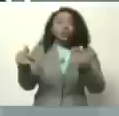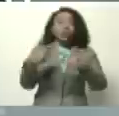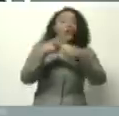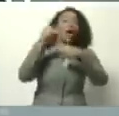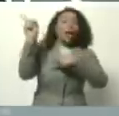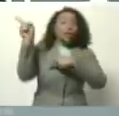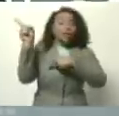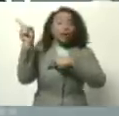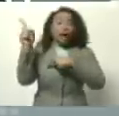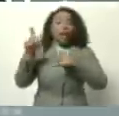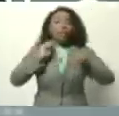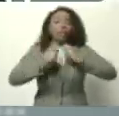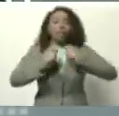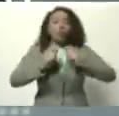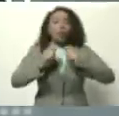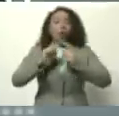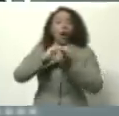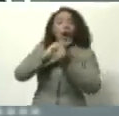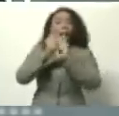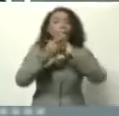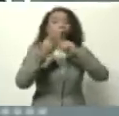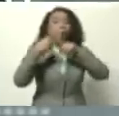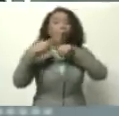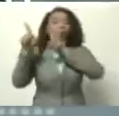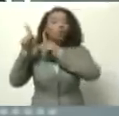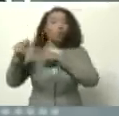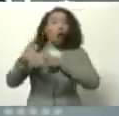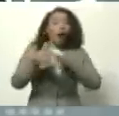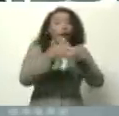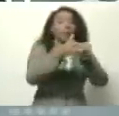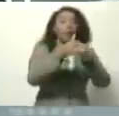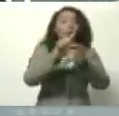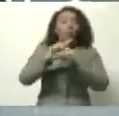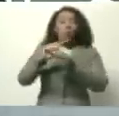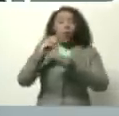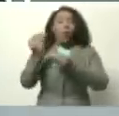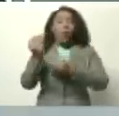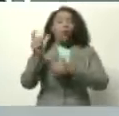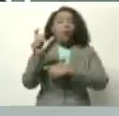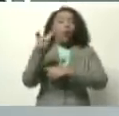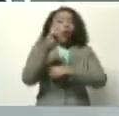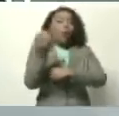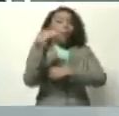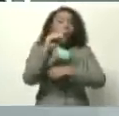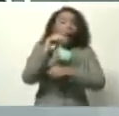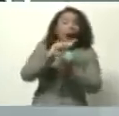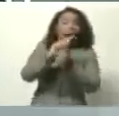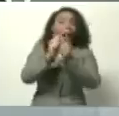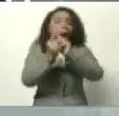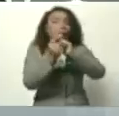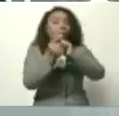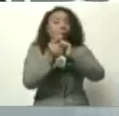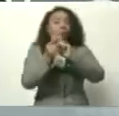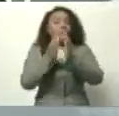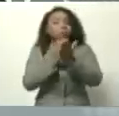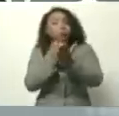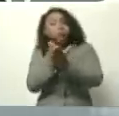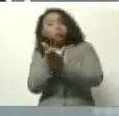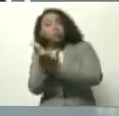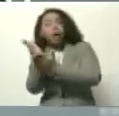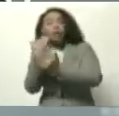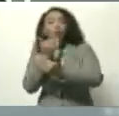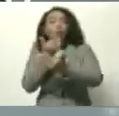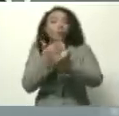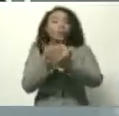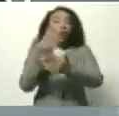recorrido y, bueno, giró unos grados más hacia el norte de nuestras costas, felizmente, y eso ha permitido